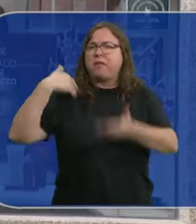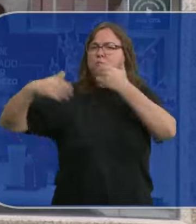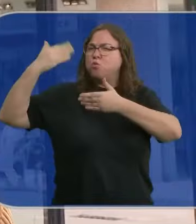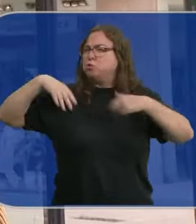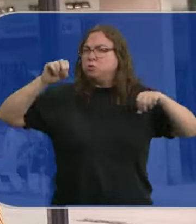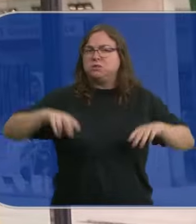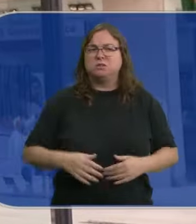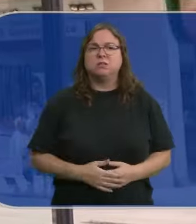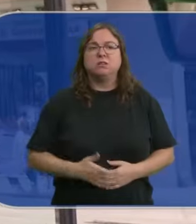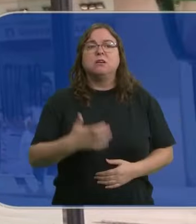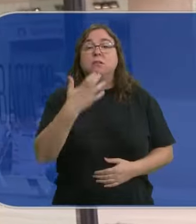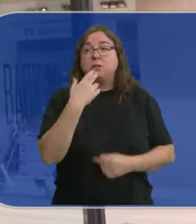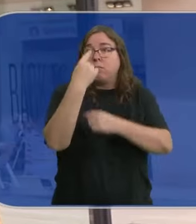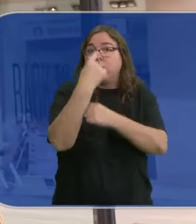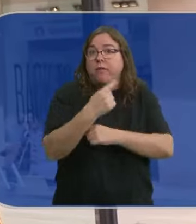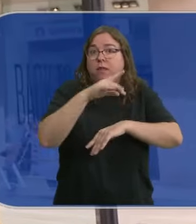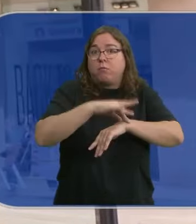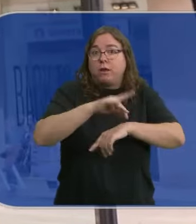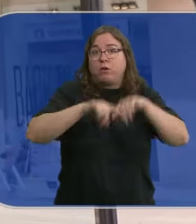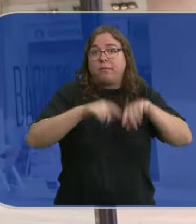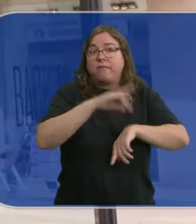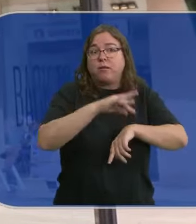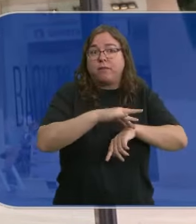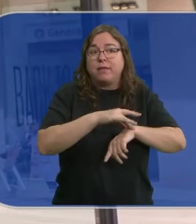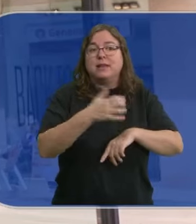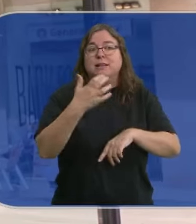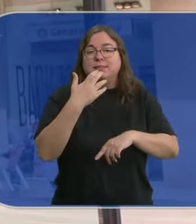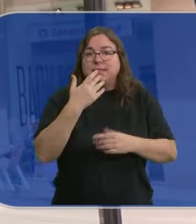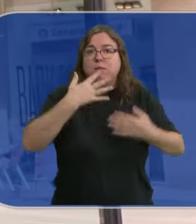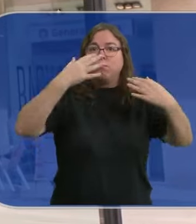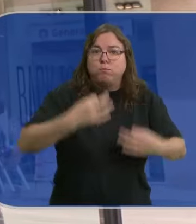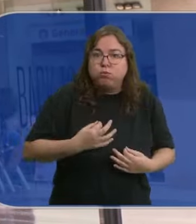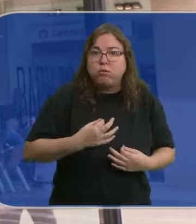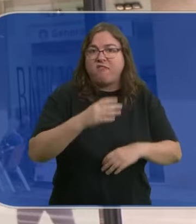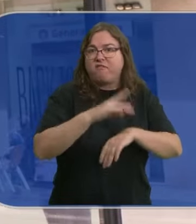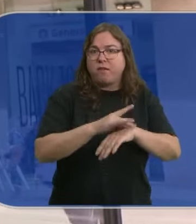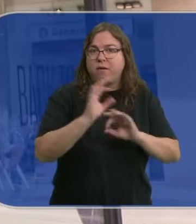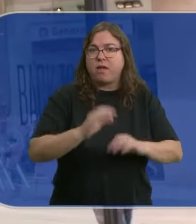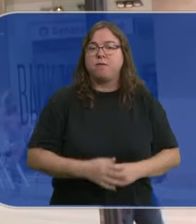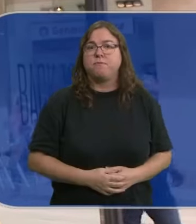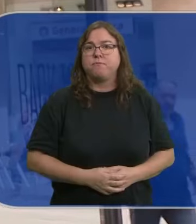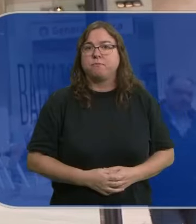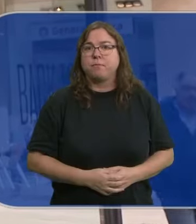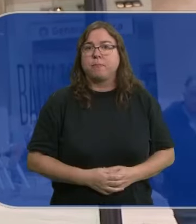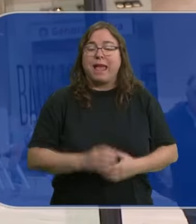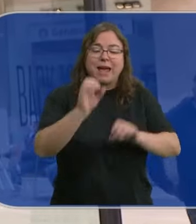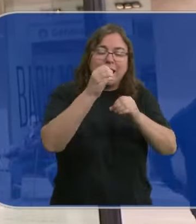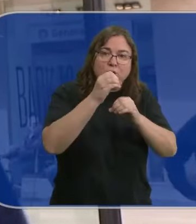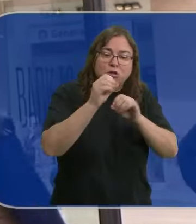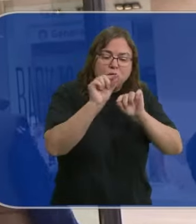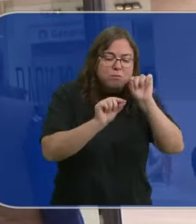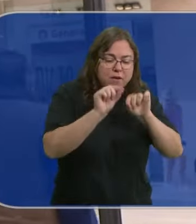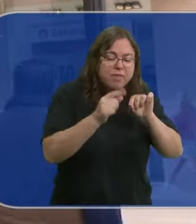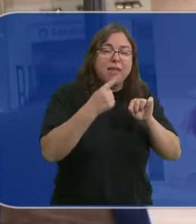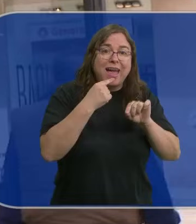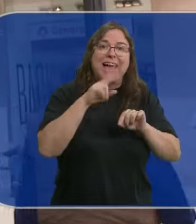que no toma antibiótico. Pues cuando están indicados según la patología y si sobre todo si hay una confirmación diagnóstica del laboratorio microbiológico